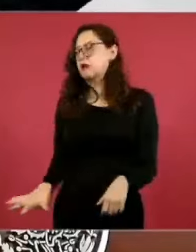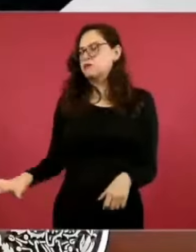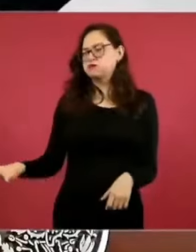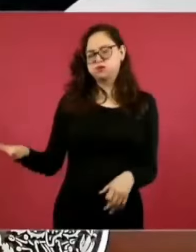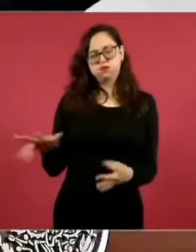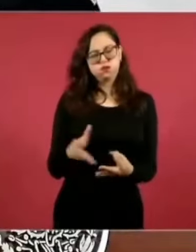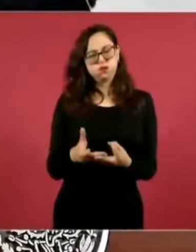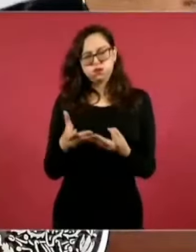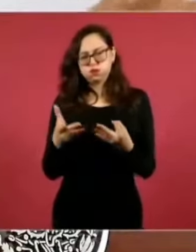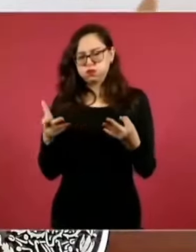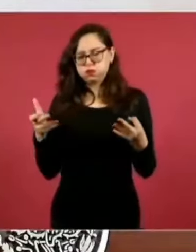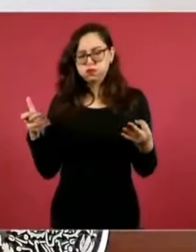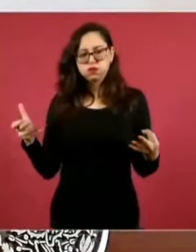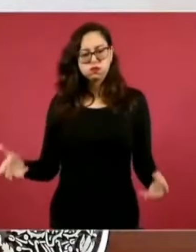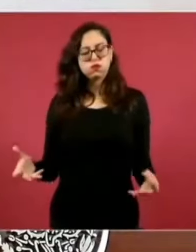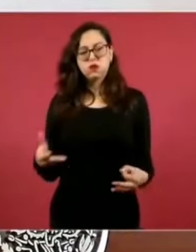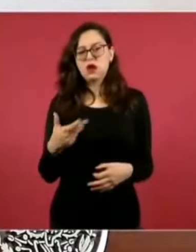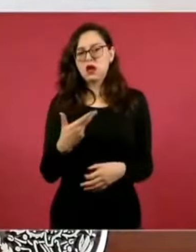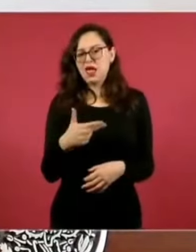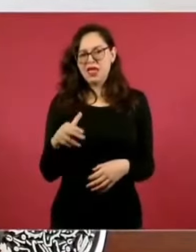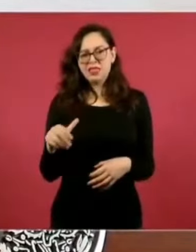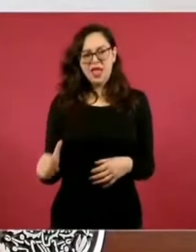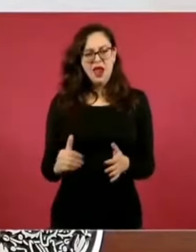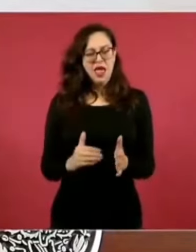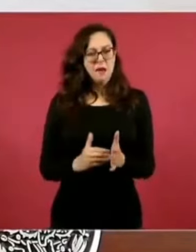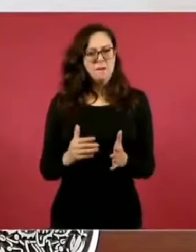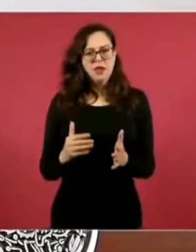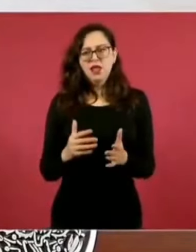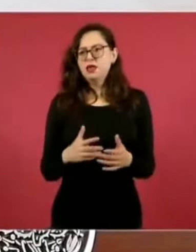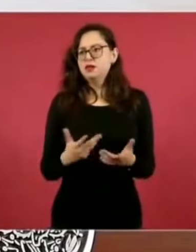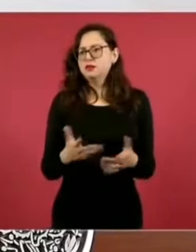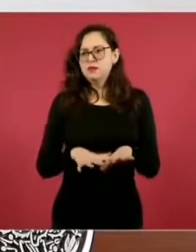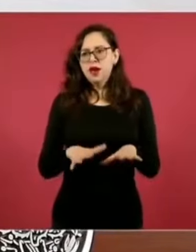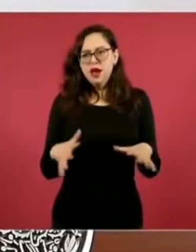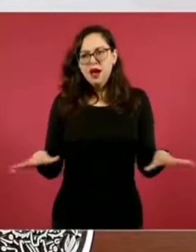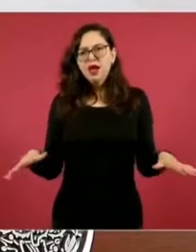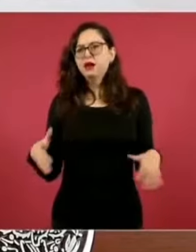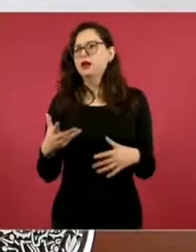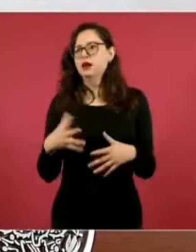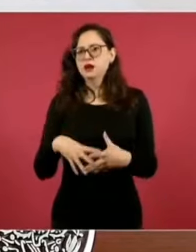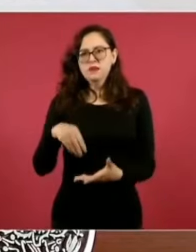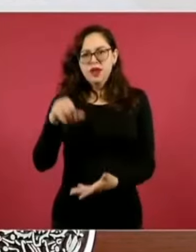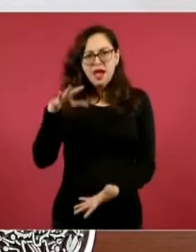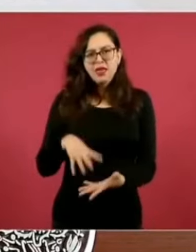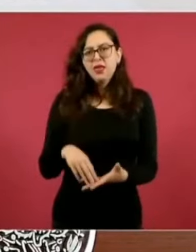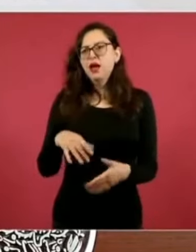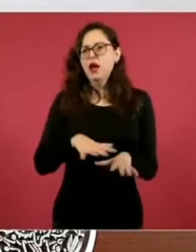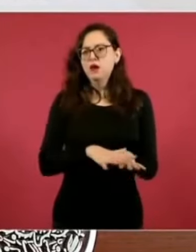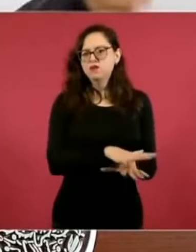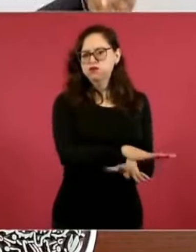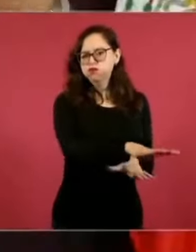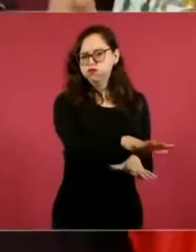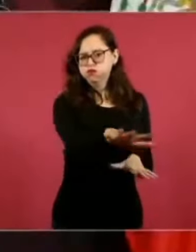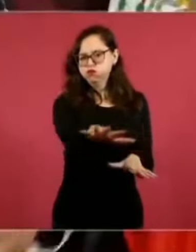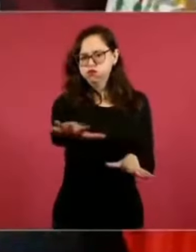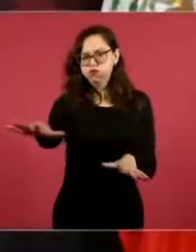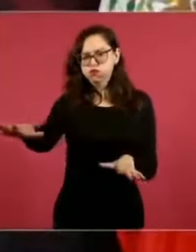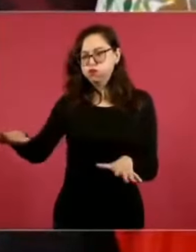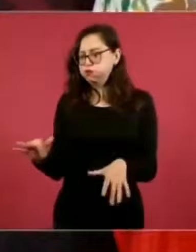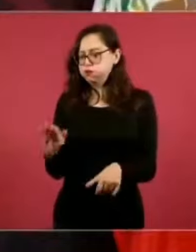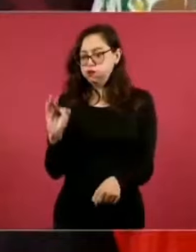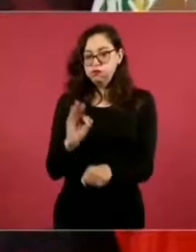y de muchos kilómetros de playa, y pasa el tiempo